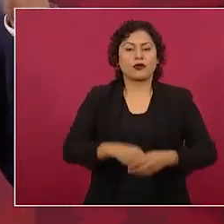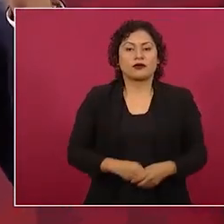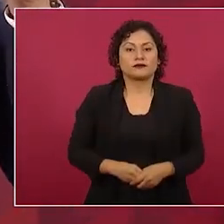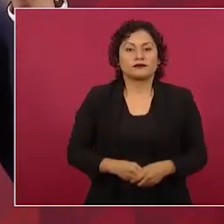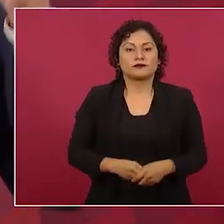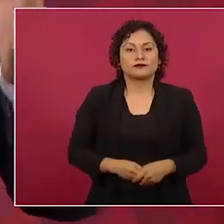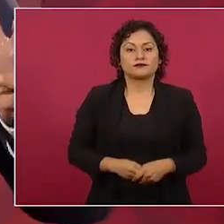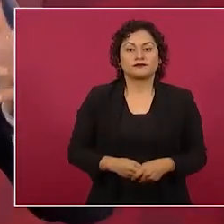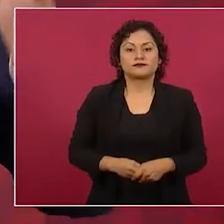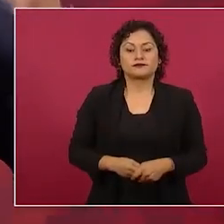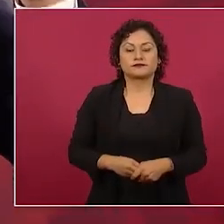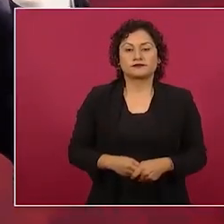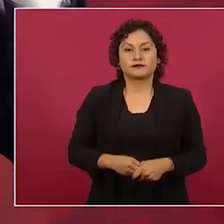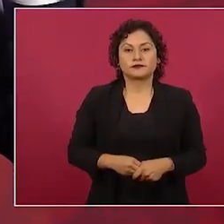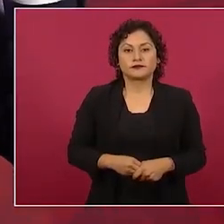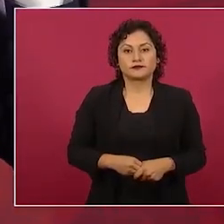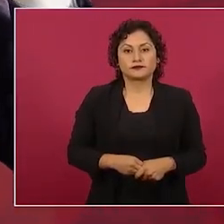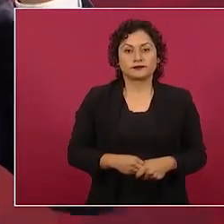van